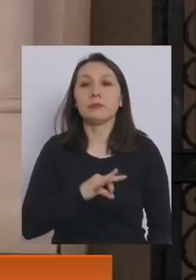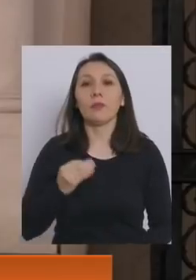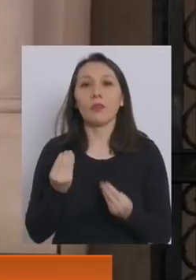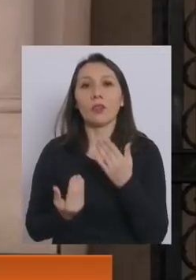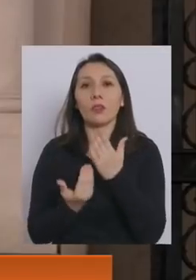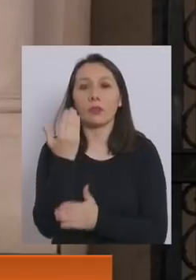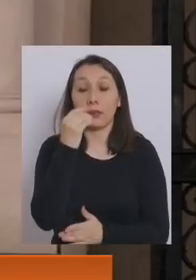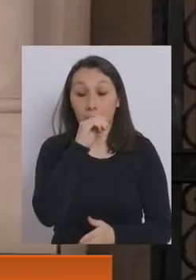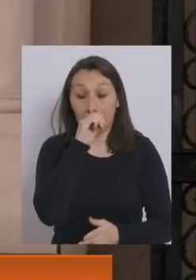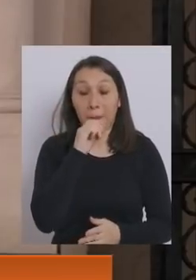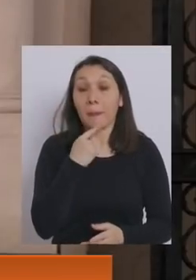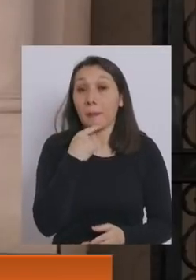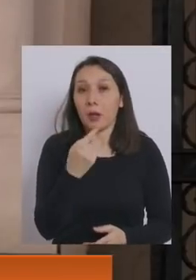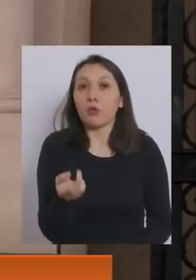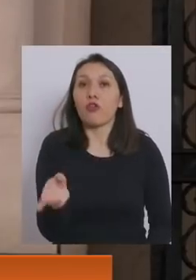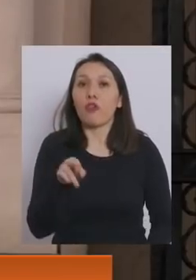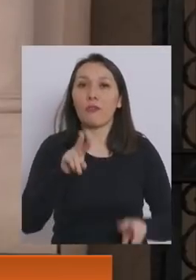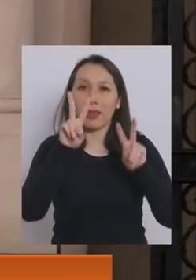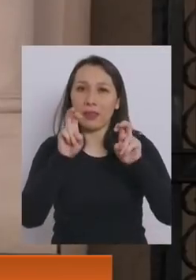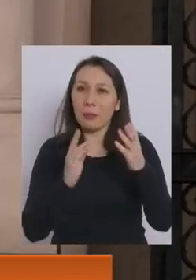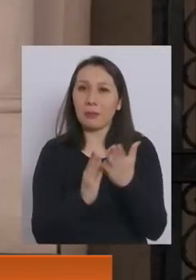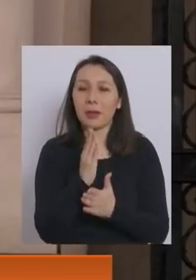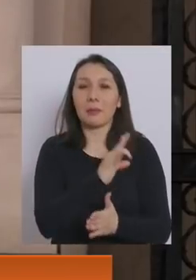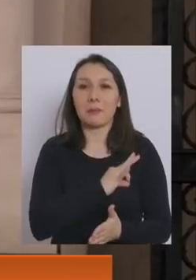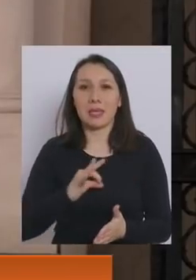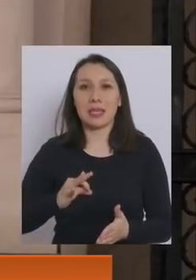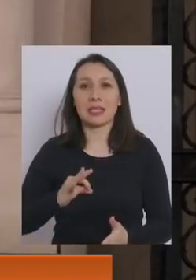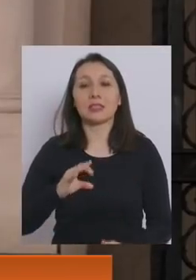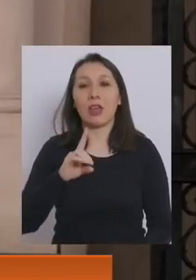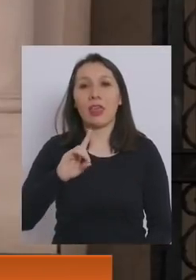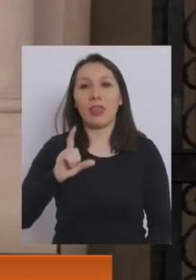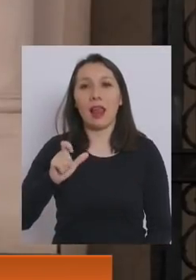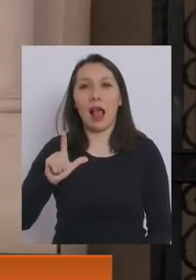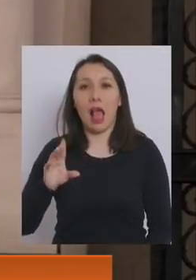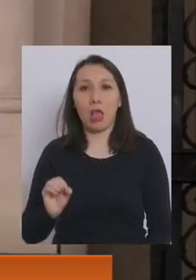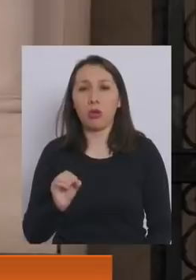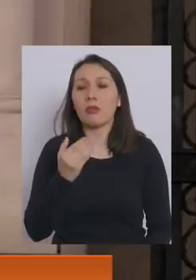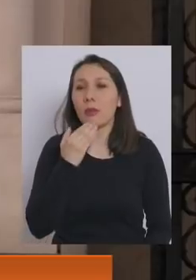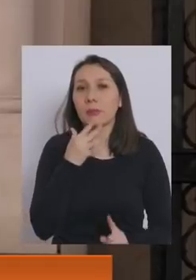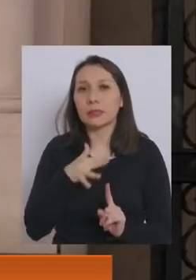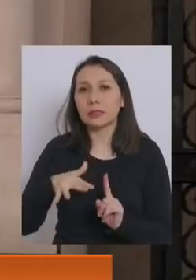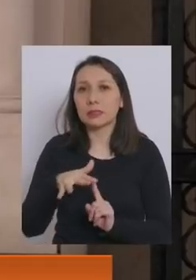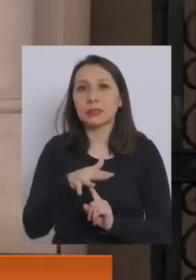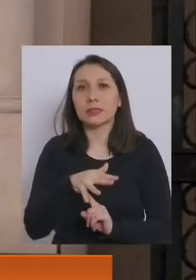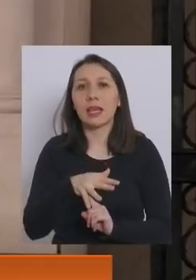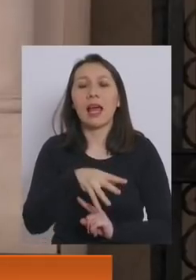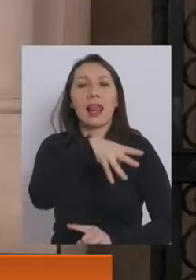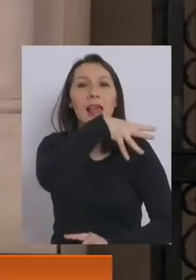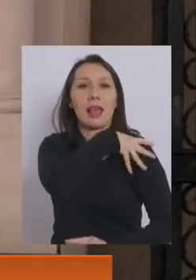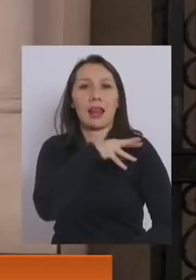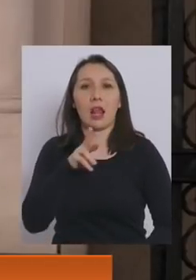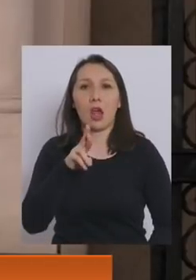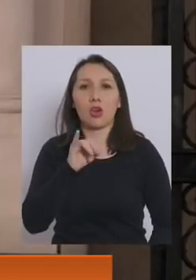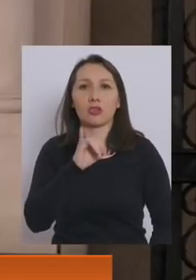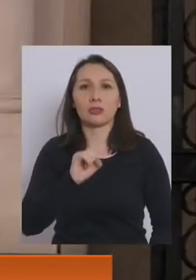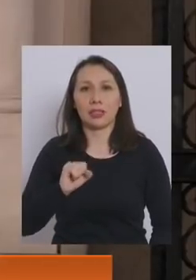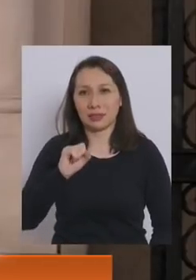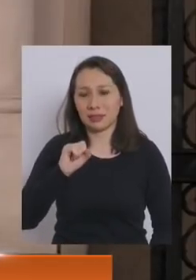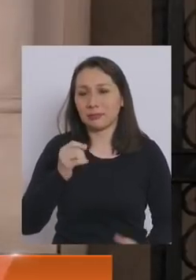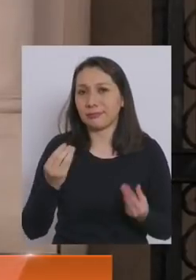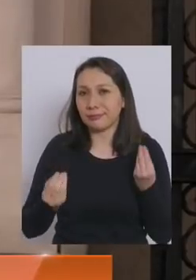Quería consultarle, volver al tema inicial del Ministro Delgado con respecto también a la situación del General Rosas. ¿En qué